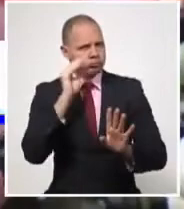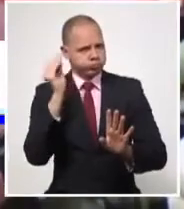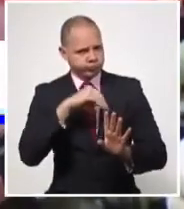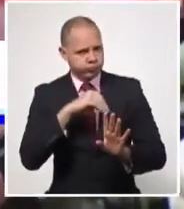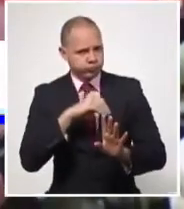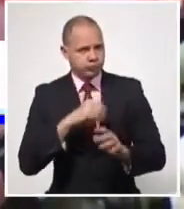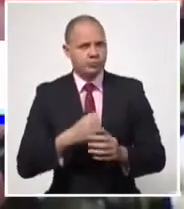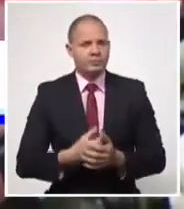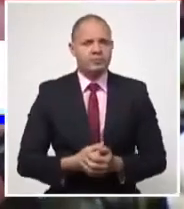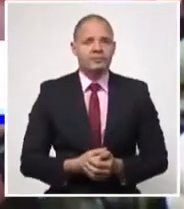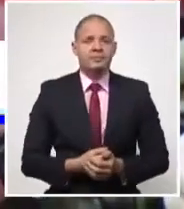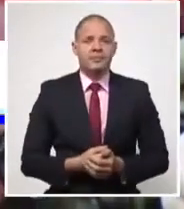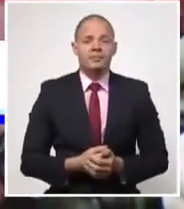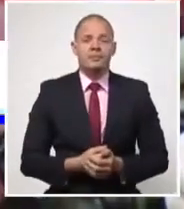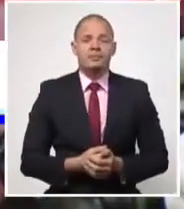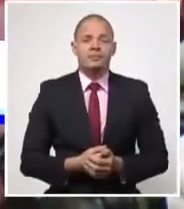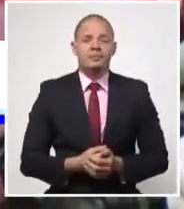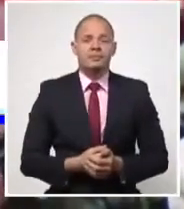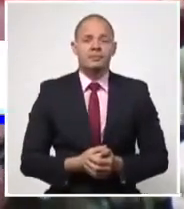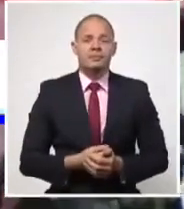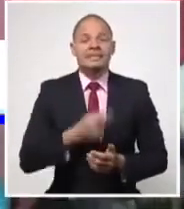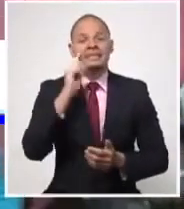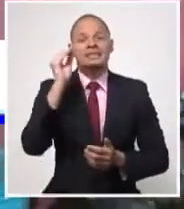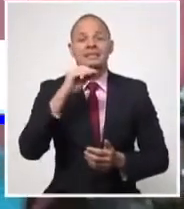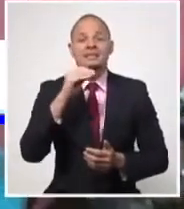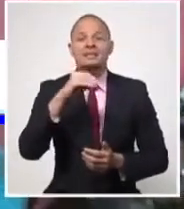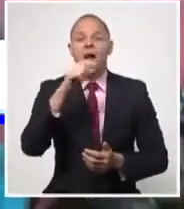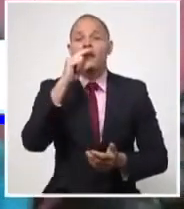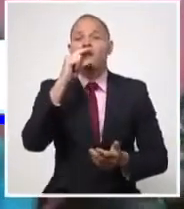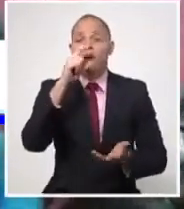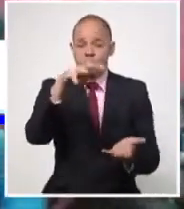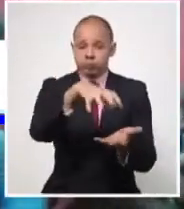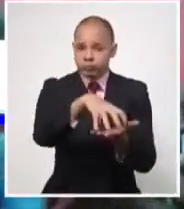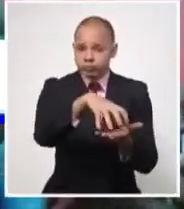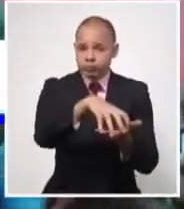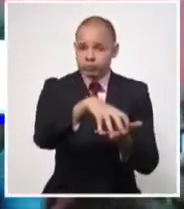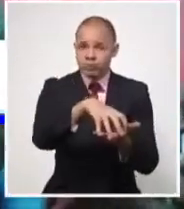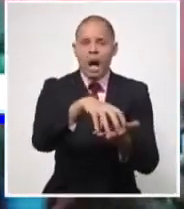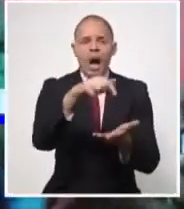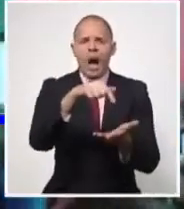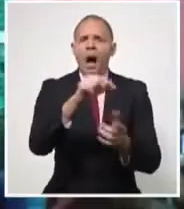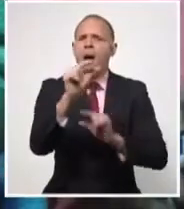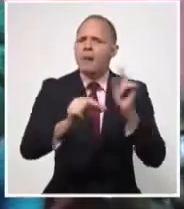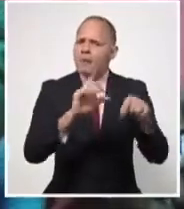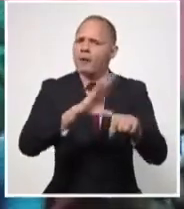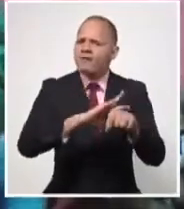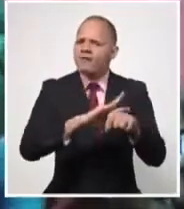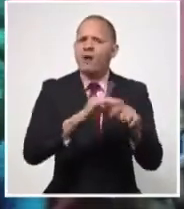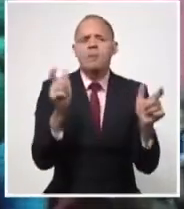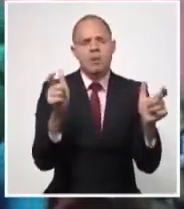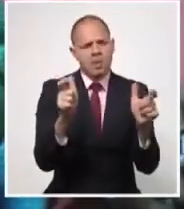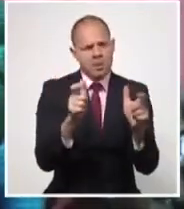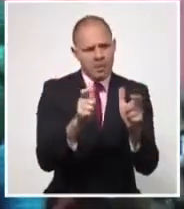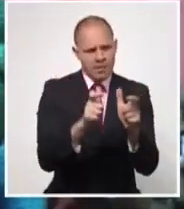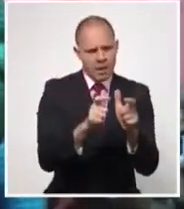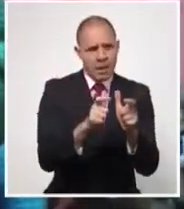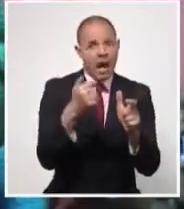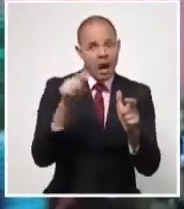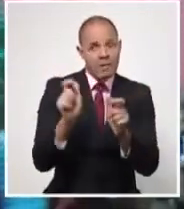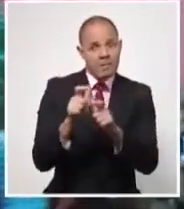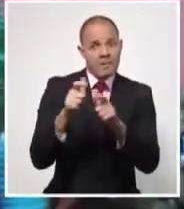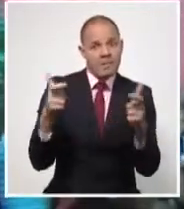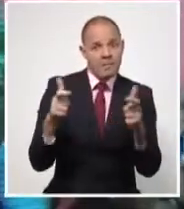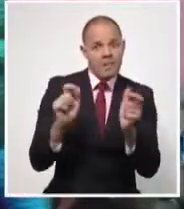la parte del casco urbano de Bauta han disminuido los casos positivos, ahora se desplazó un poco hacia